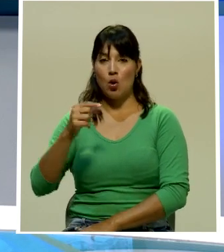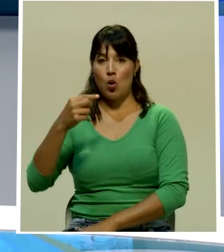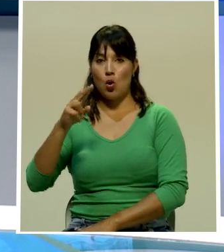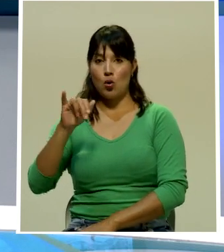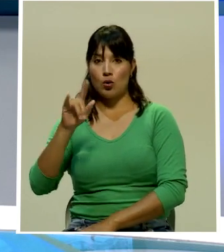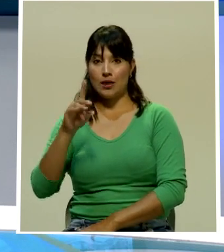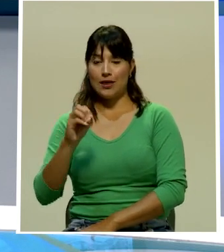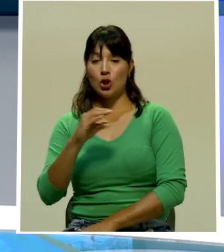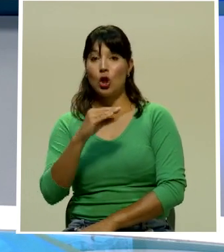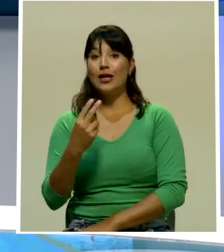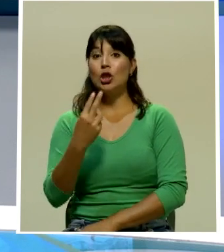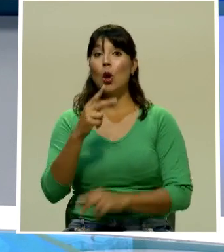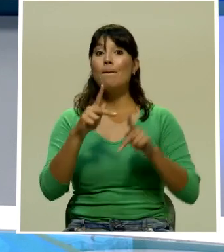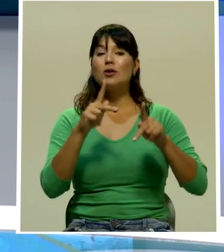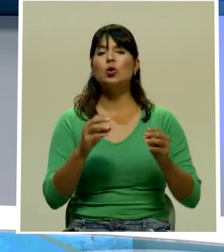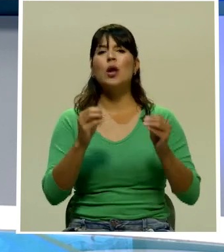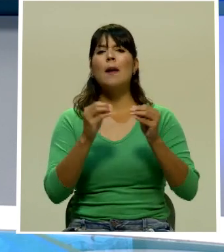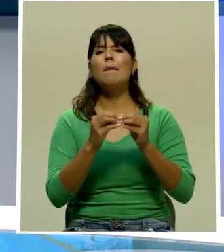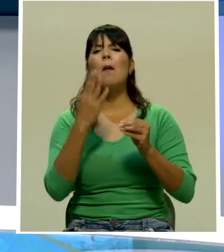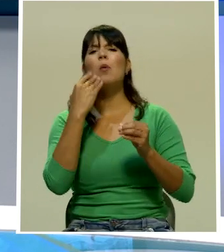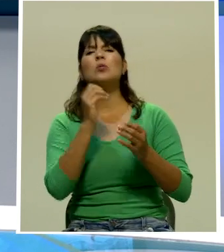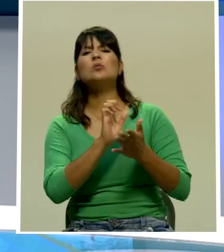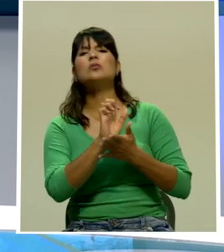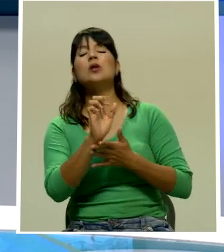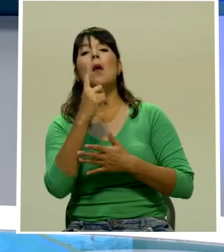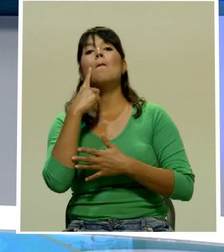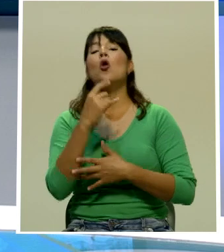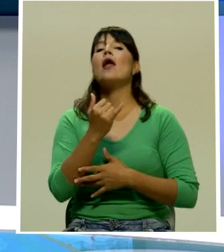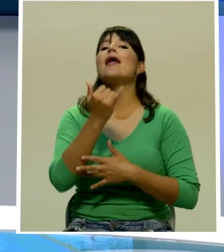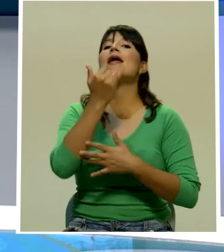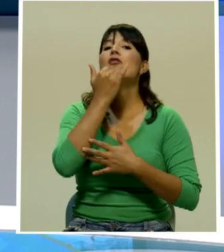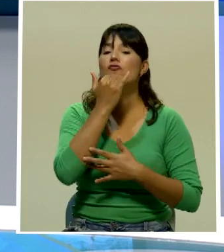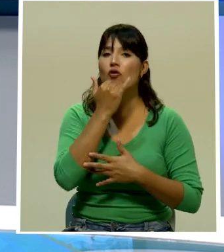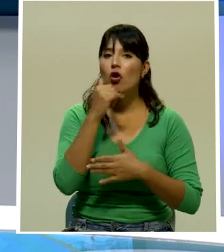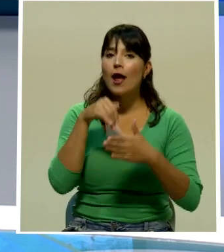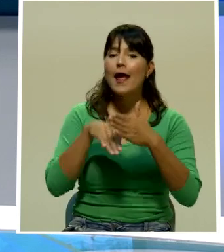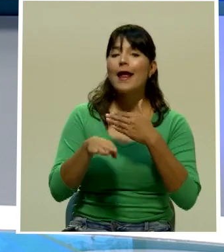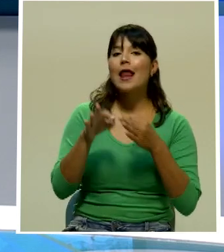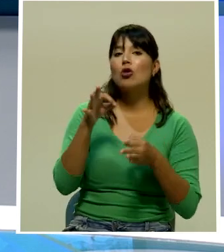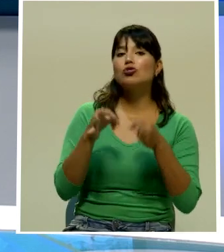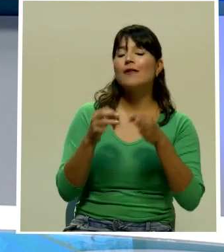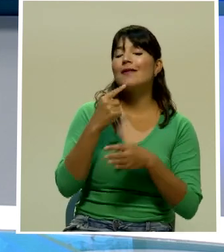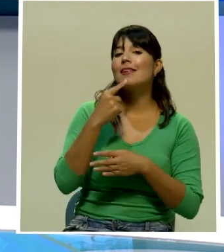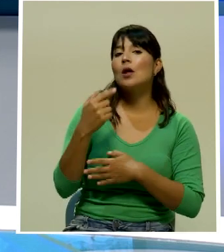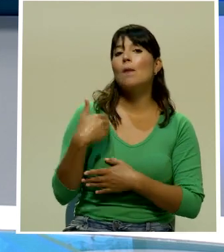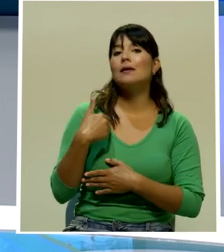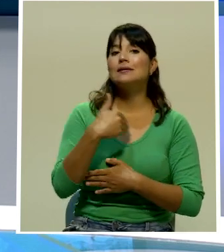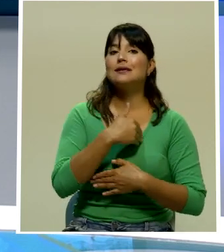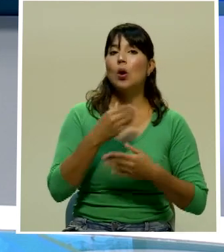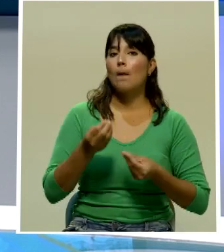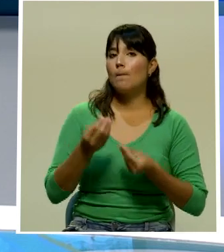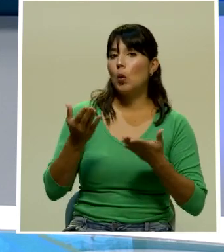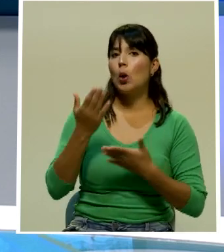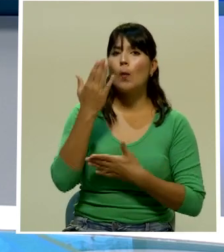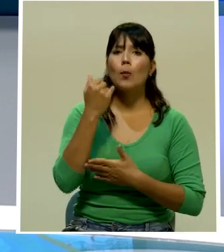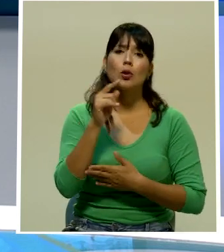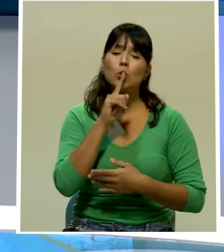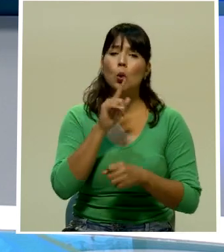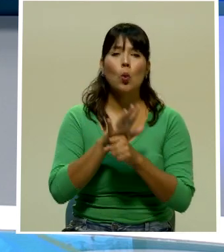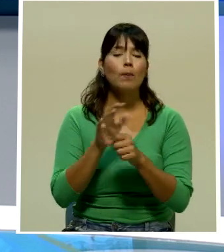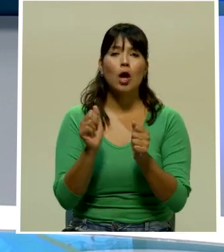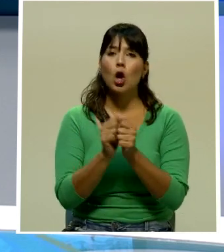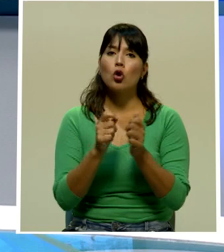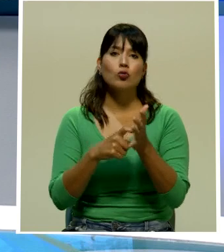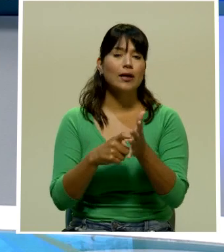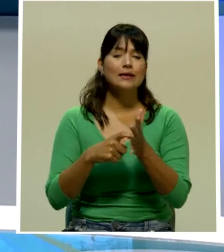personas más obedeció a fallas en los argumentos del Ministerio Público que no cumplían los requisitos